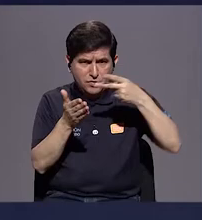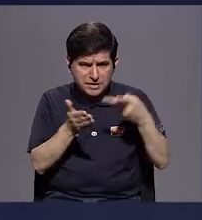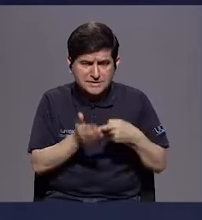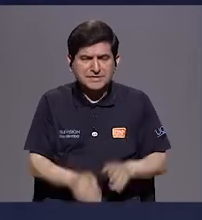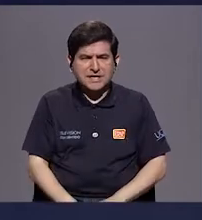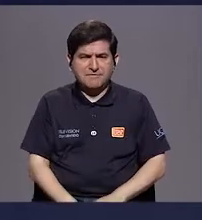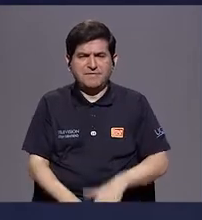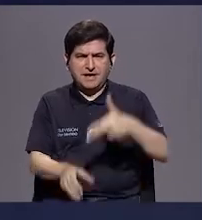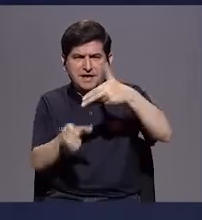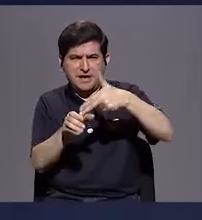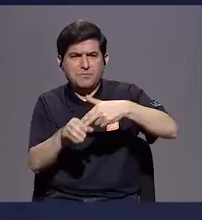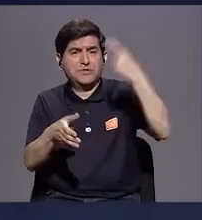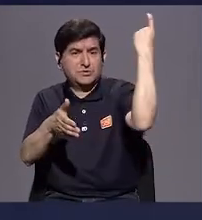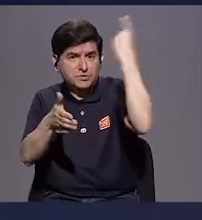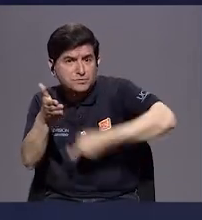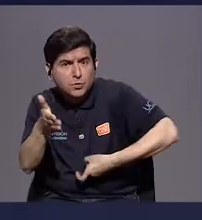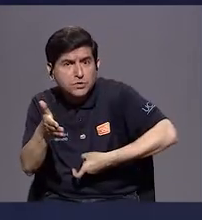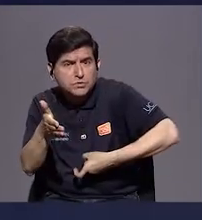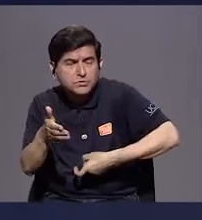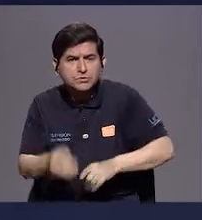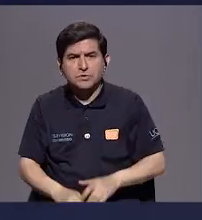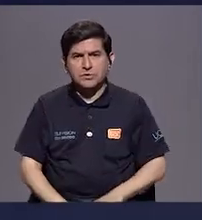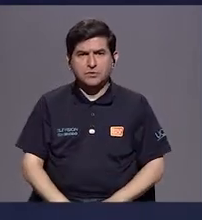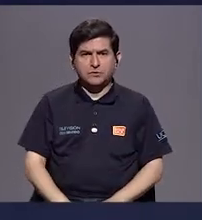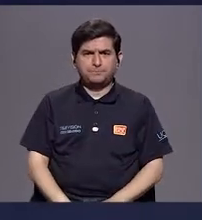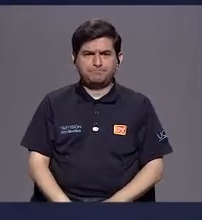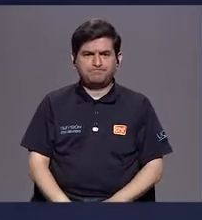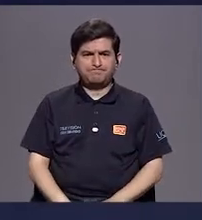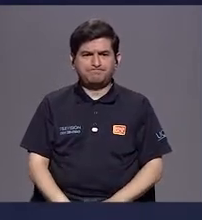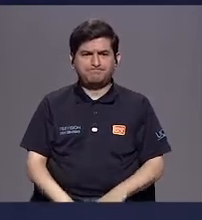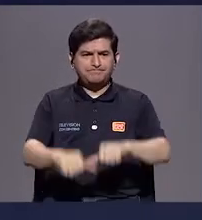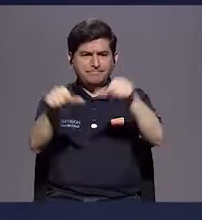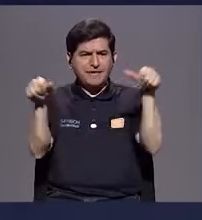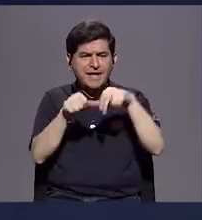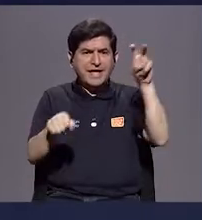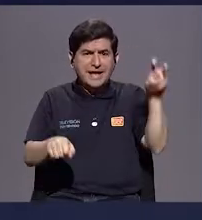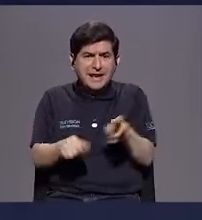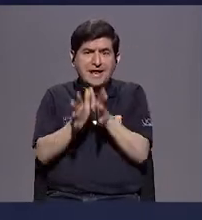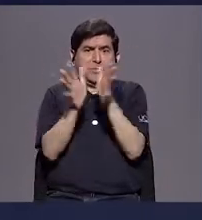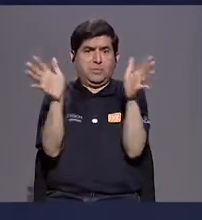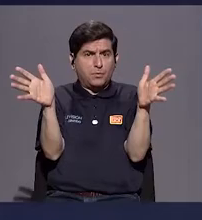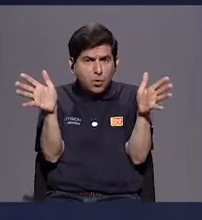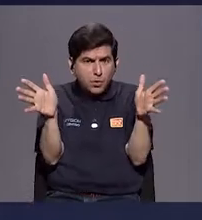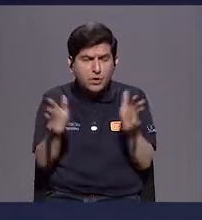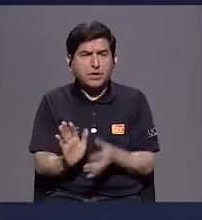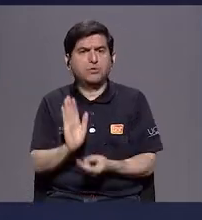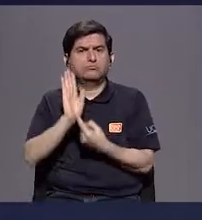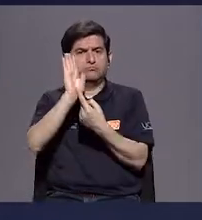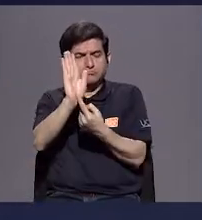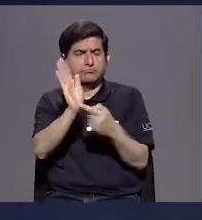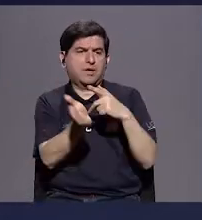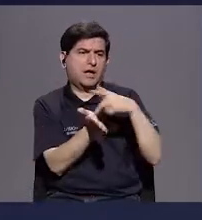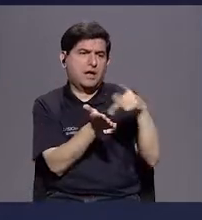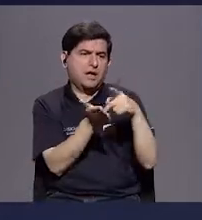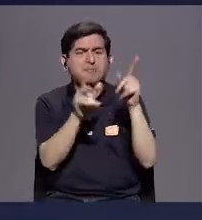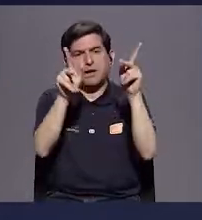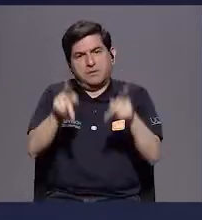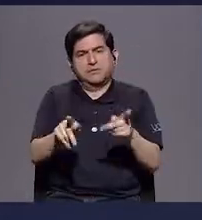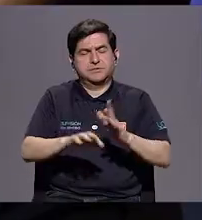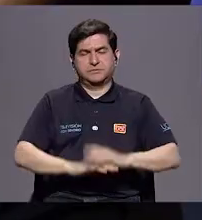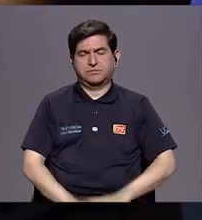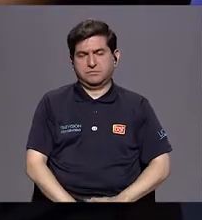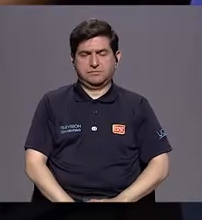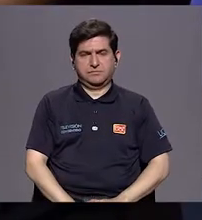combustibles mediante un impuesto, se va a ver en el sector transporte público, se va a ver reflejado en la tarifa del usuario.